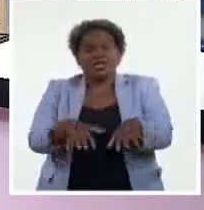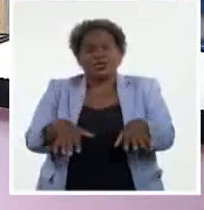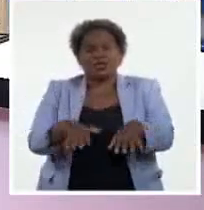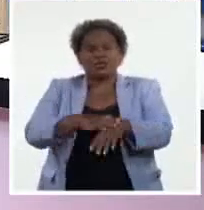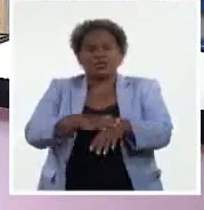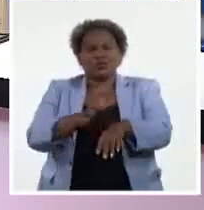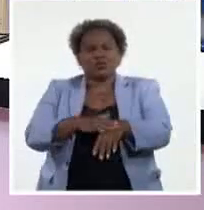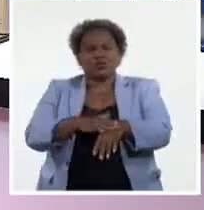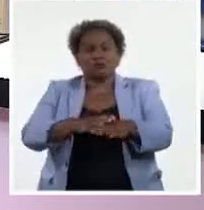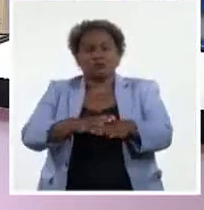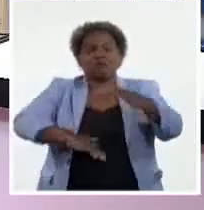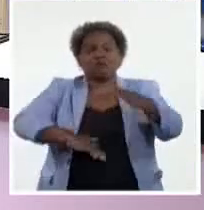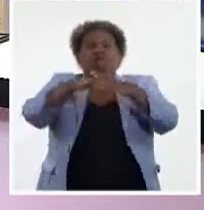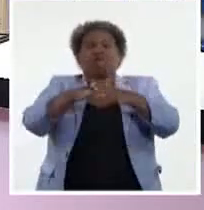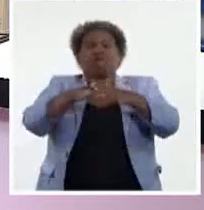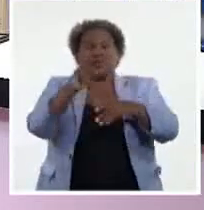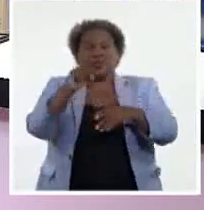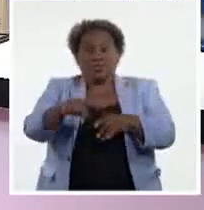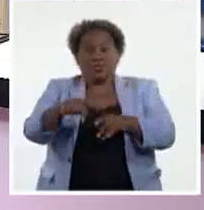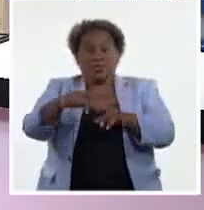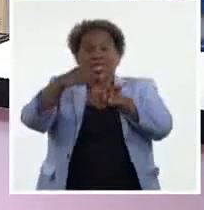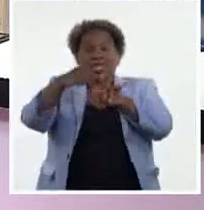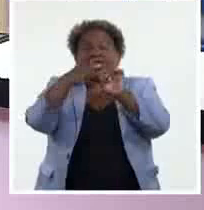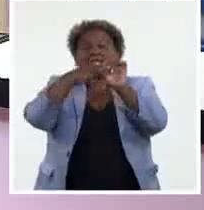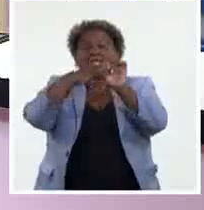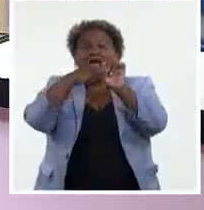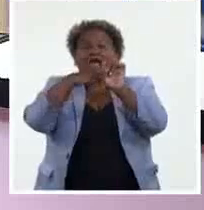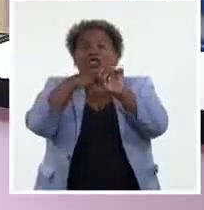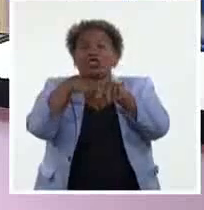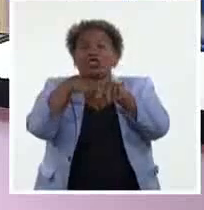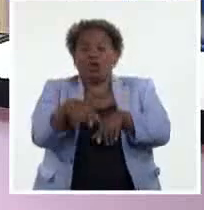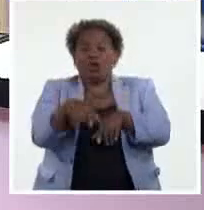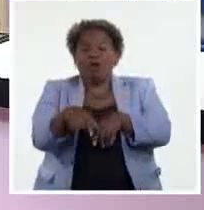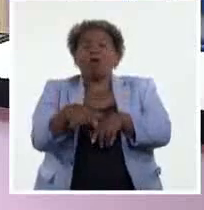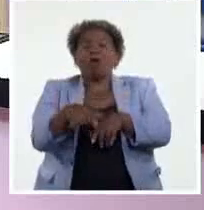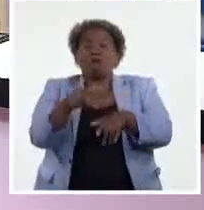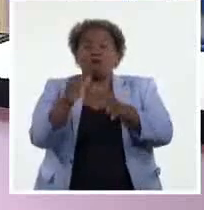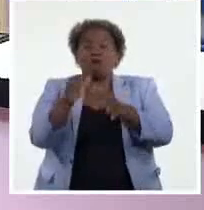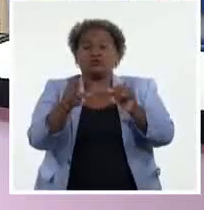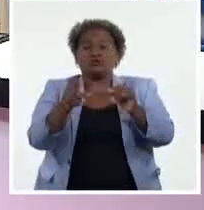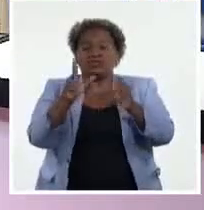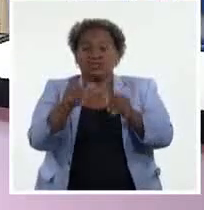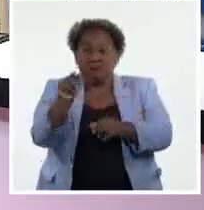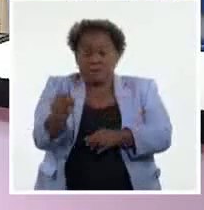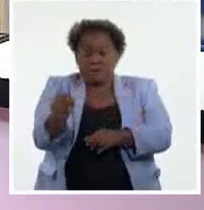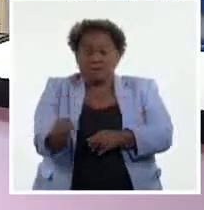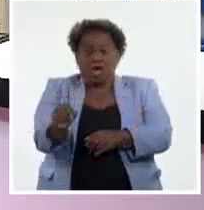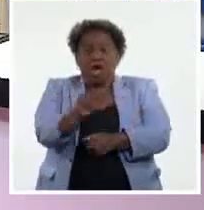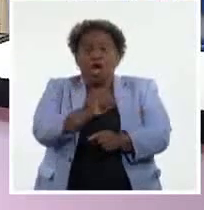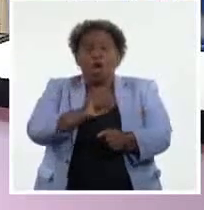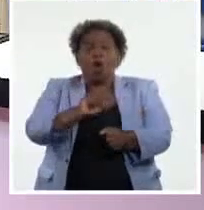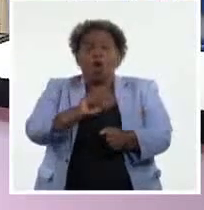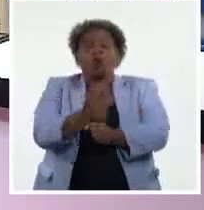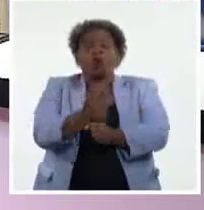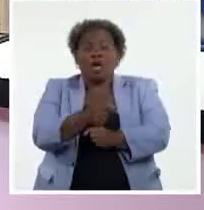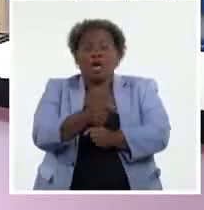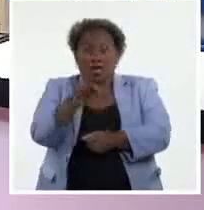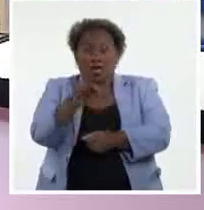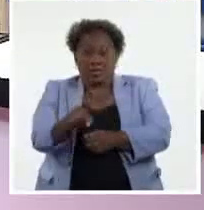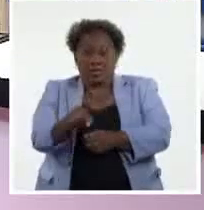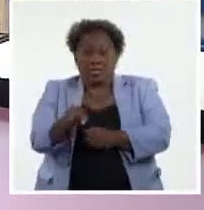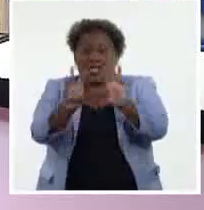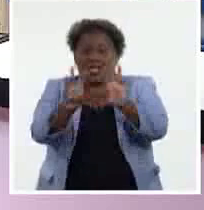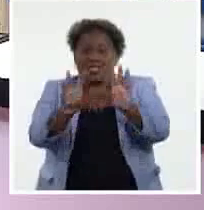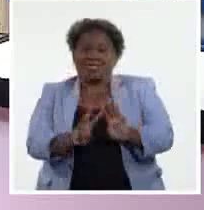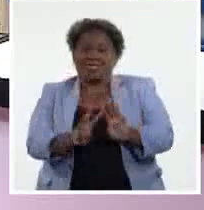saturación en el tráfico de datos ante el crecimiento exponencial de las cifras de usuarios conectados a Internet vía teléfono celular